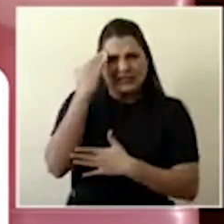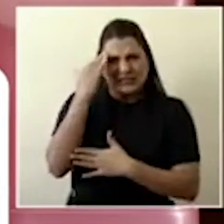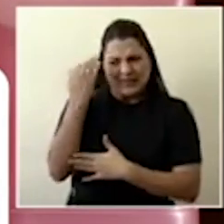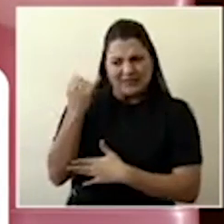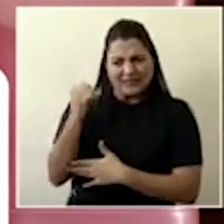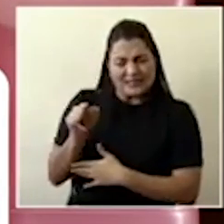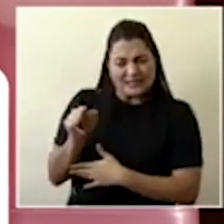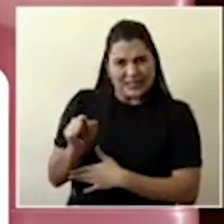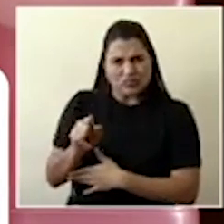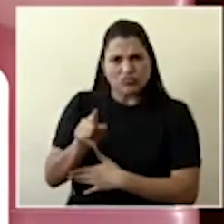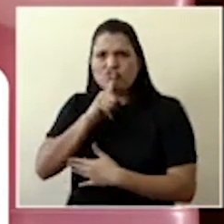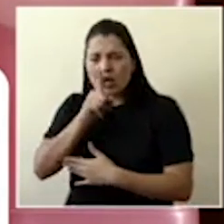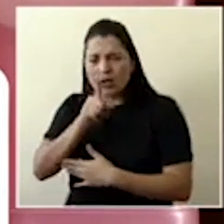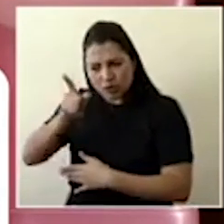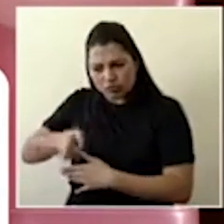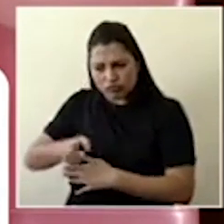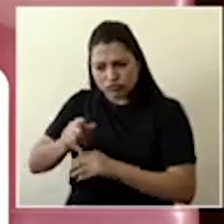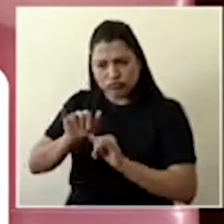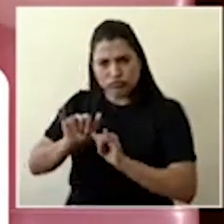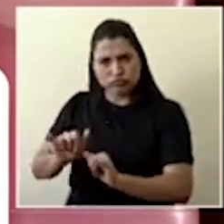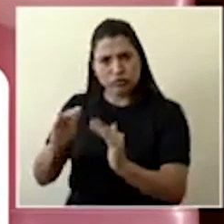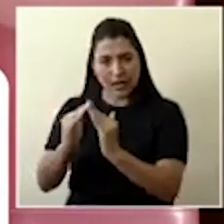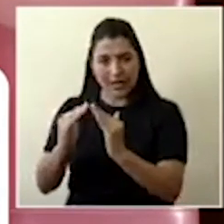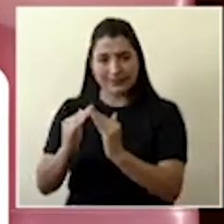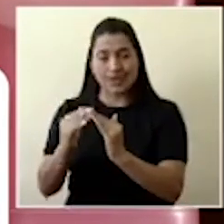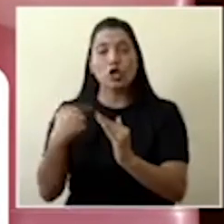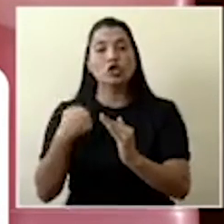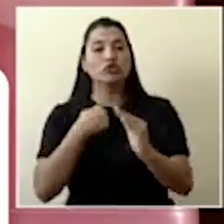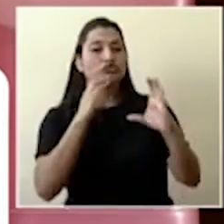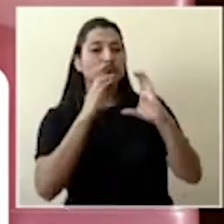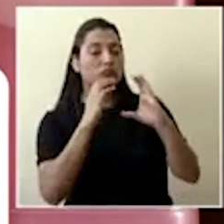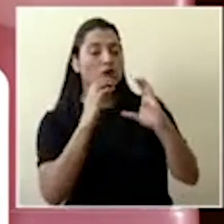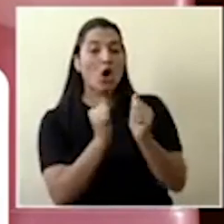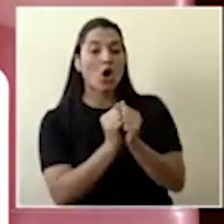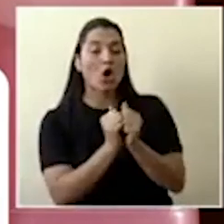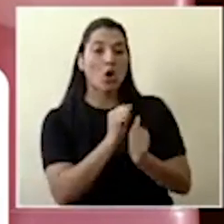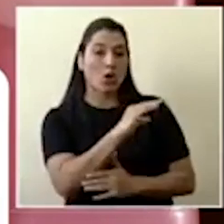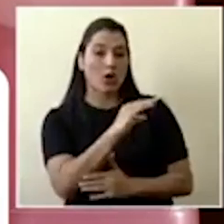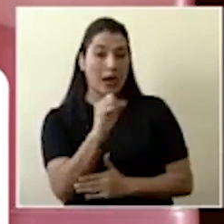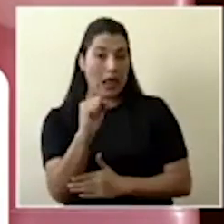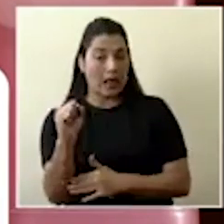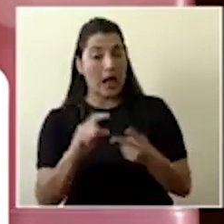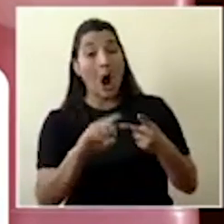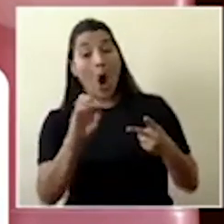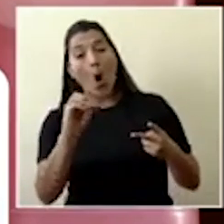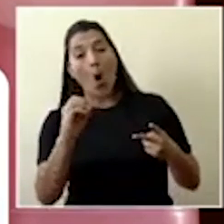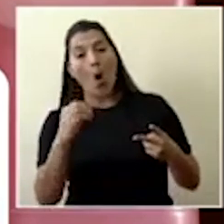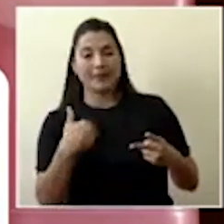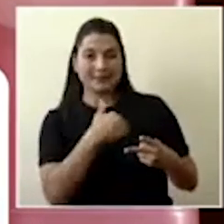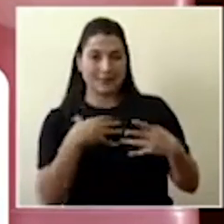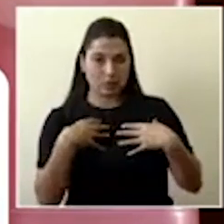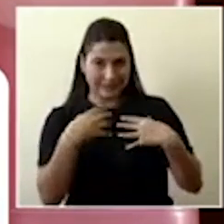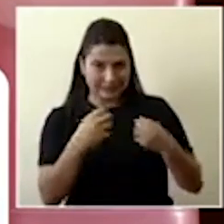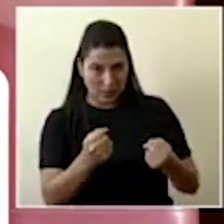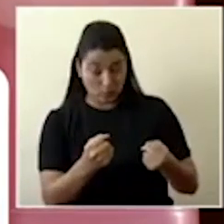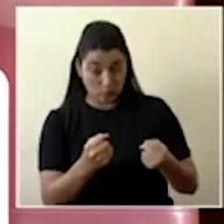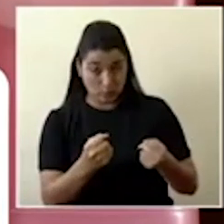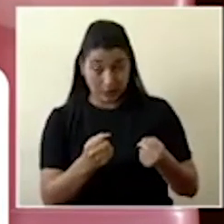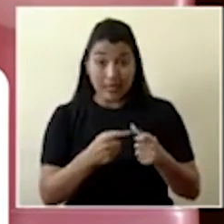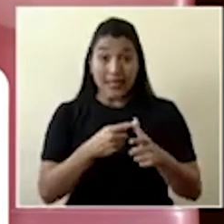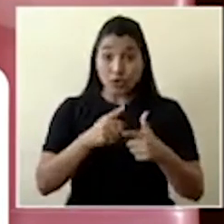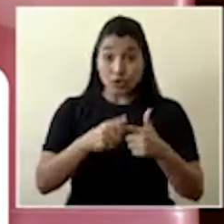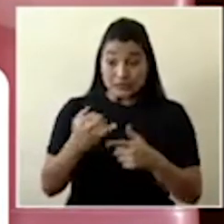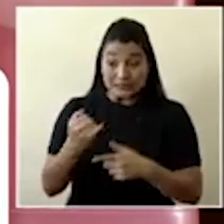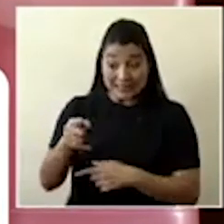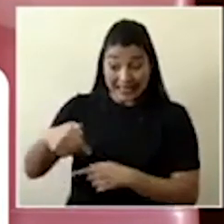Salud en el marco de las diferentes áreas rectoras de salud en el país, para que estas familias que